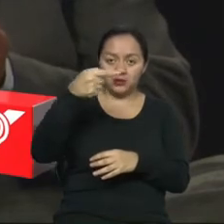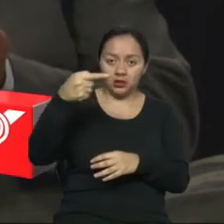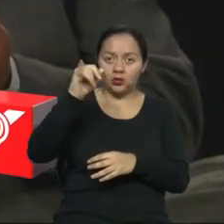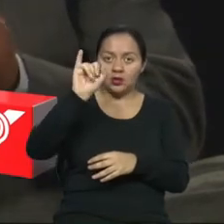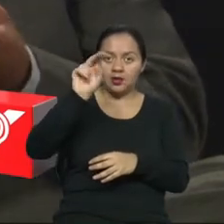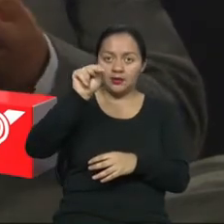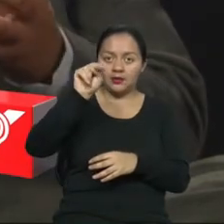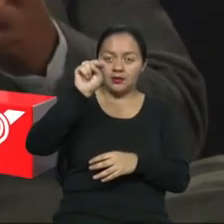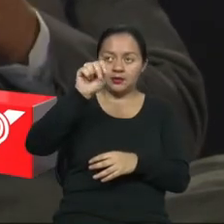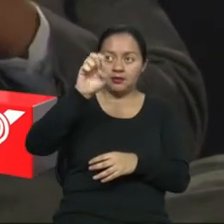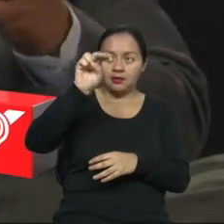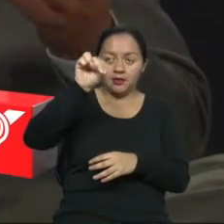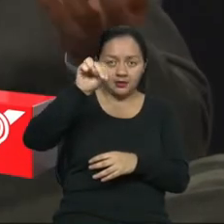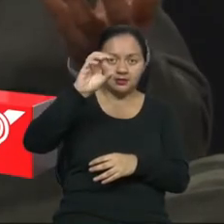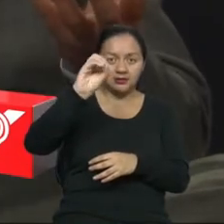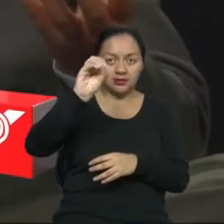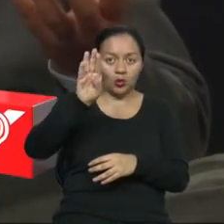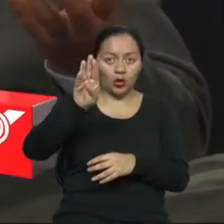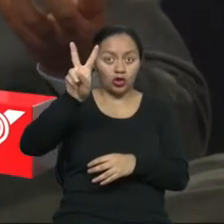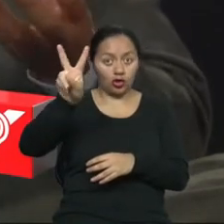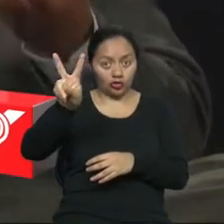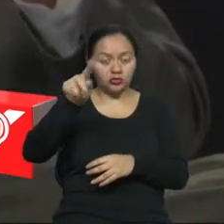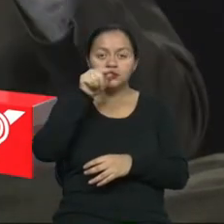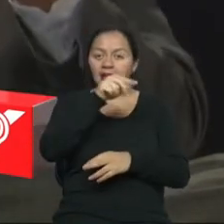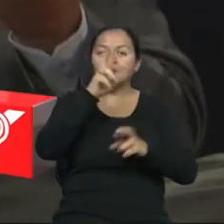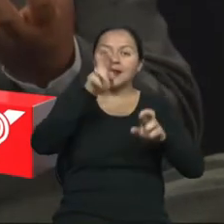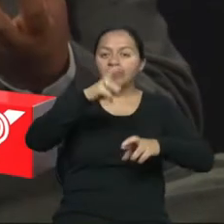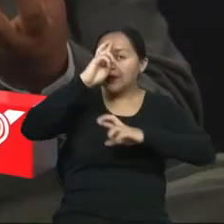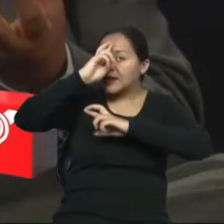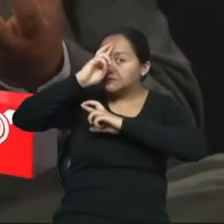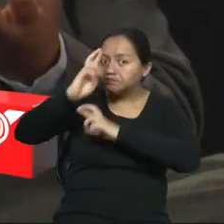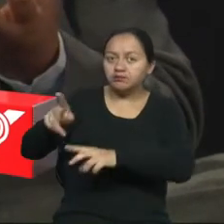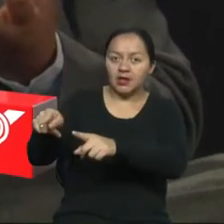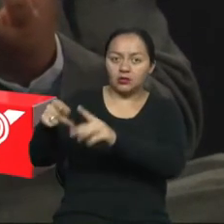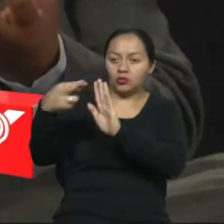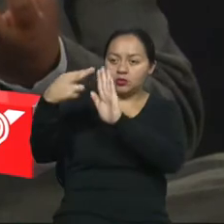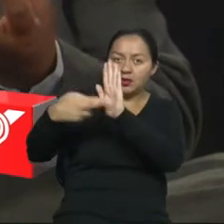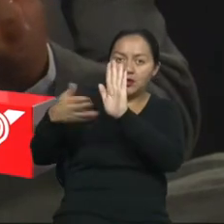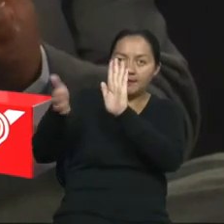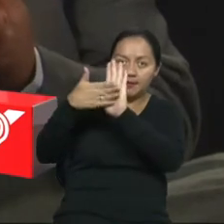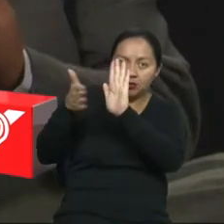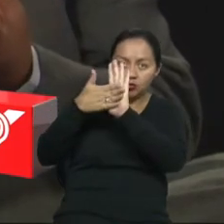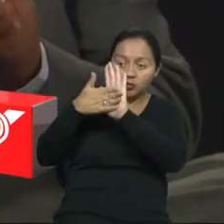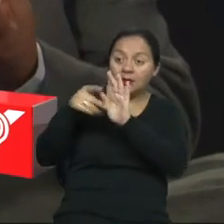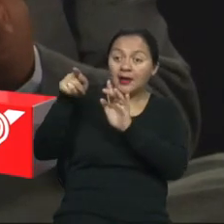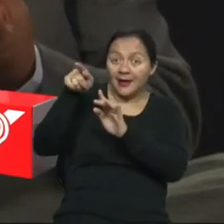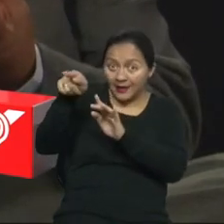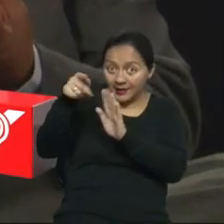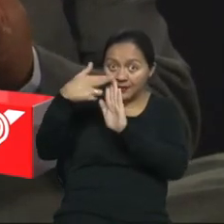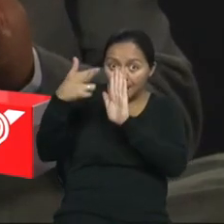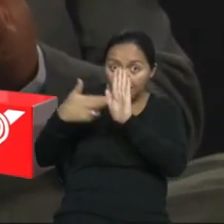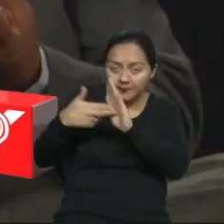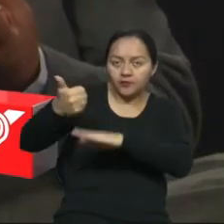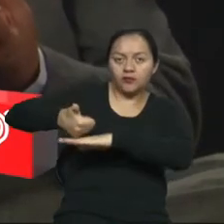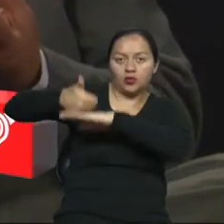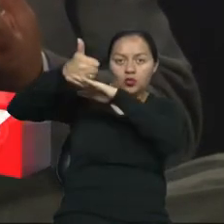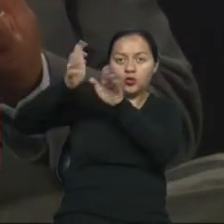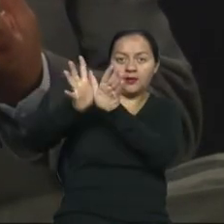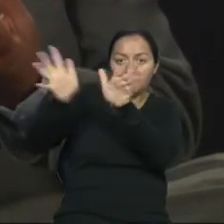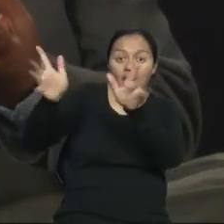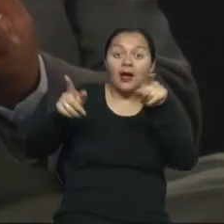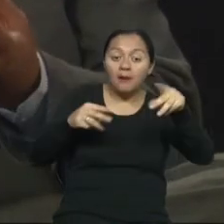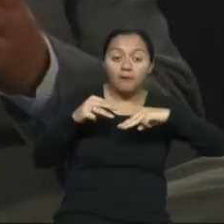cumplimiento. Es decir, cada municipio deberá o crear una ordenanza incorporando las nuevas normas o